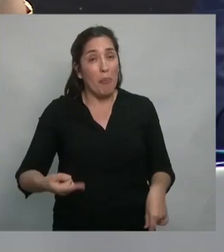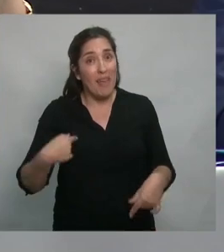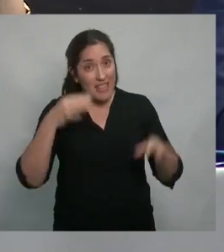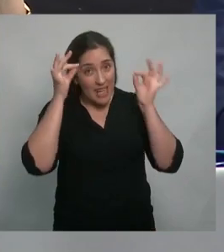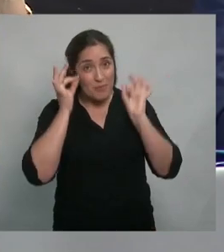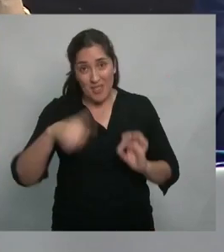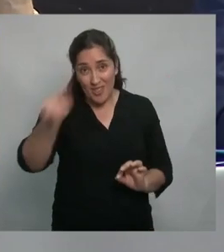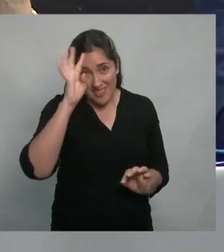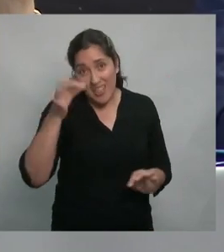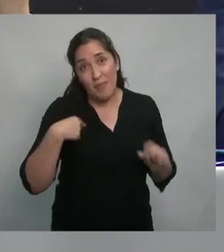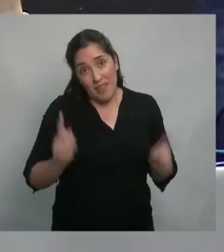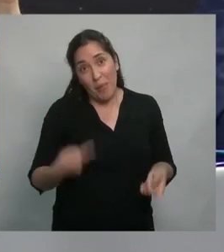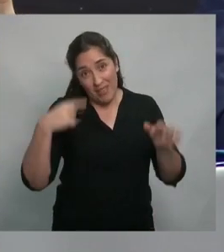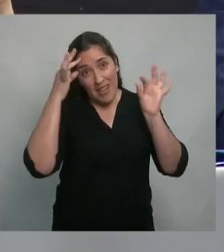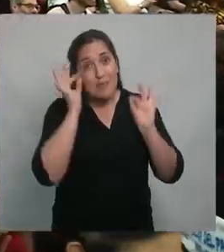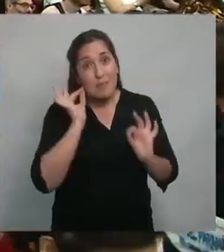bueno ya se saben ¿no?